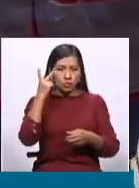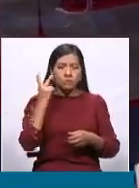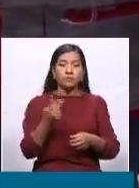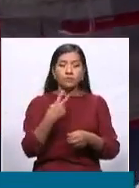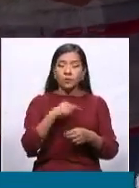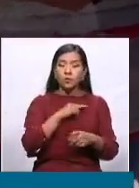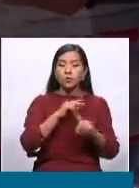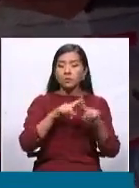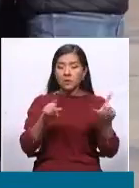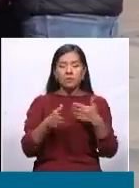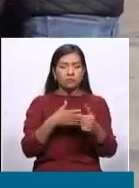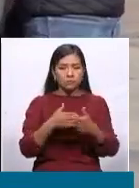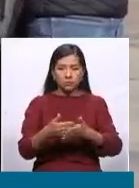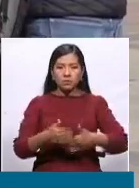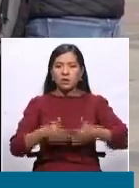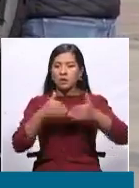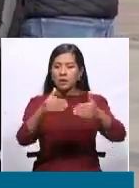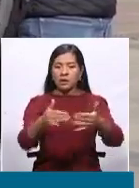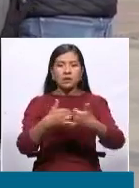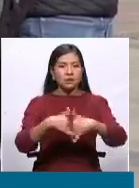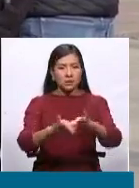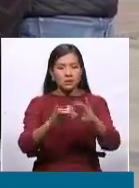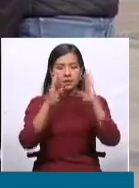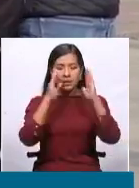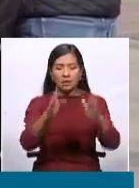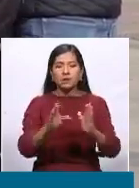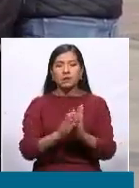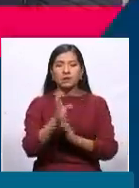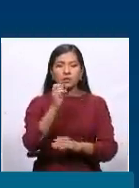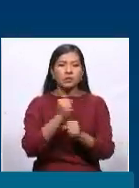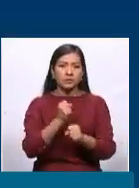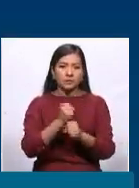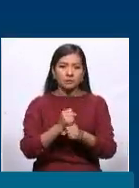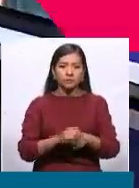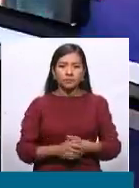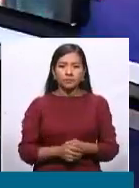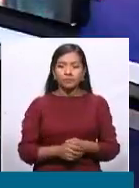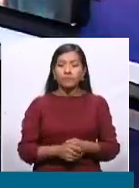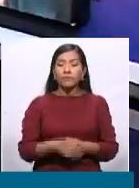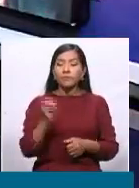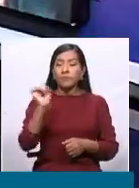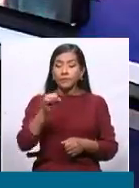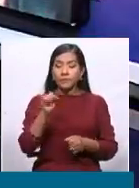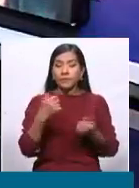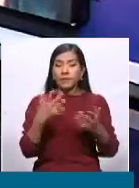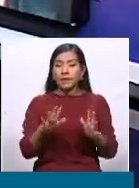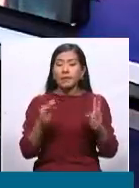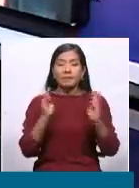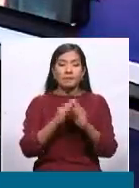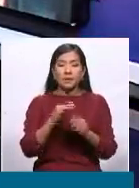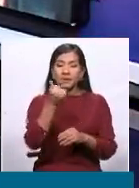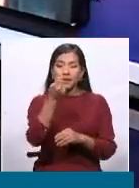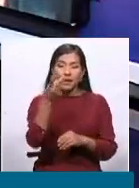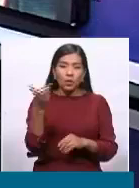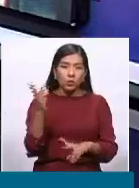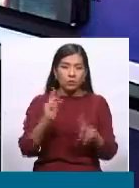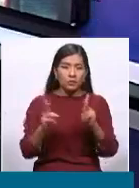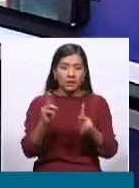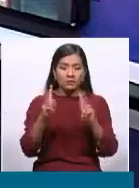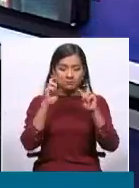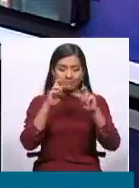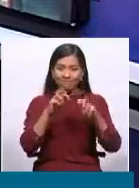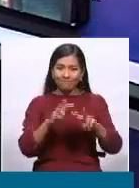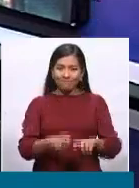trabajo que corresponde. Diputado, es preocupante el hecho de que, para algunos analistas, lo que se